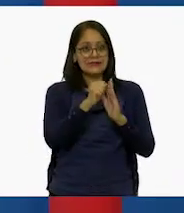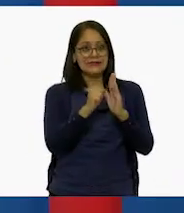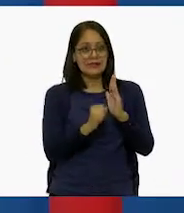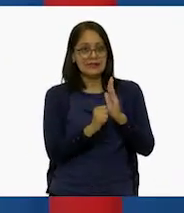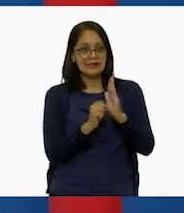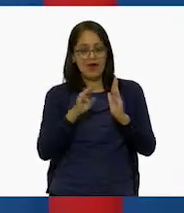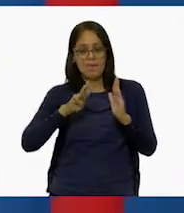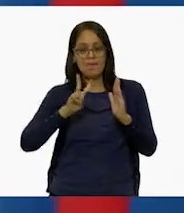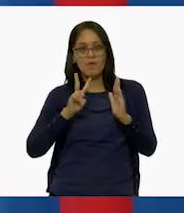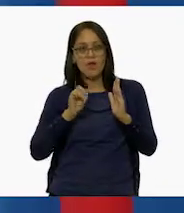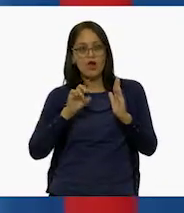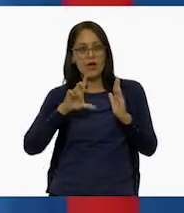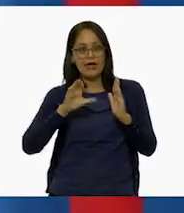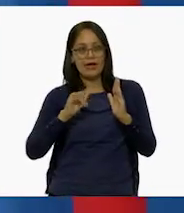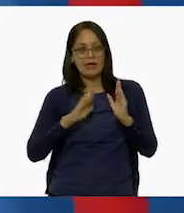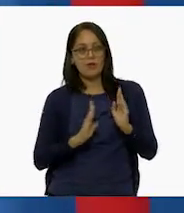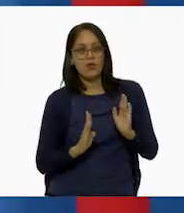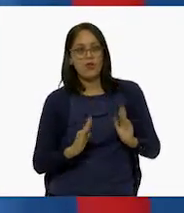transversal.